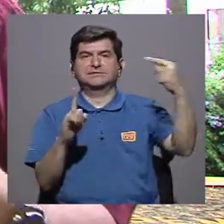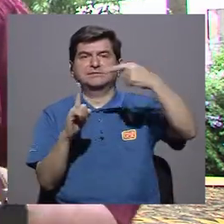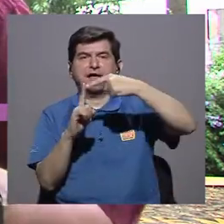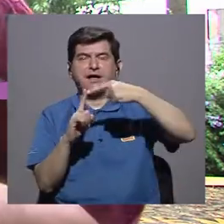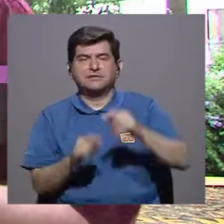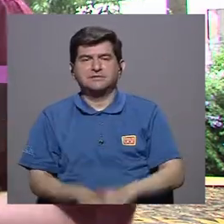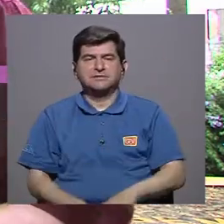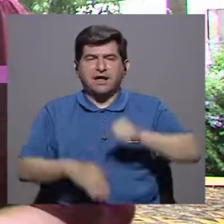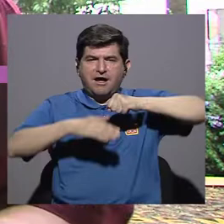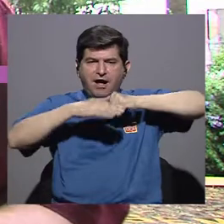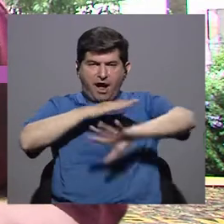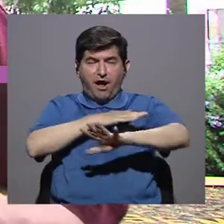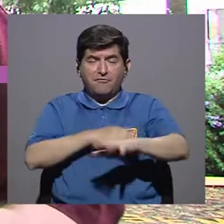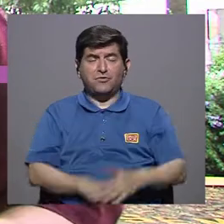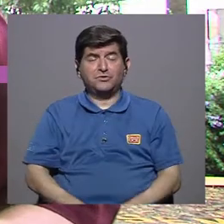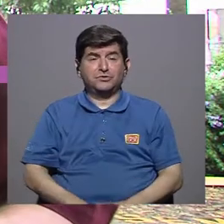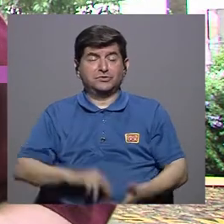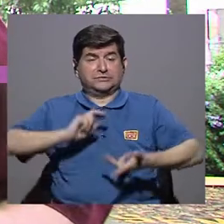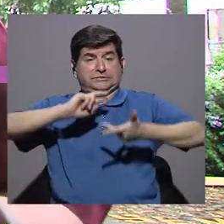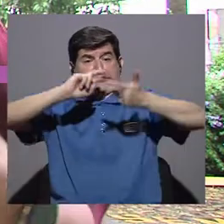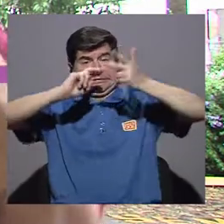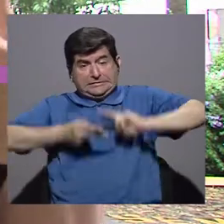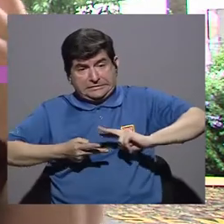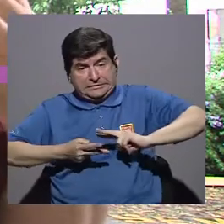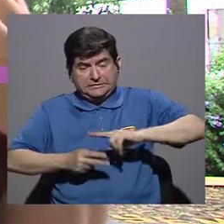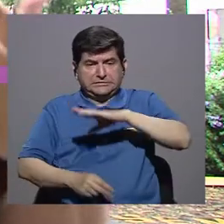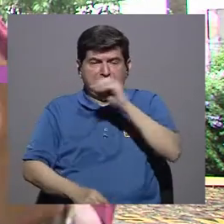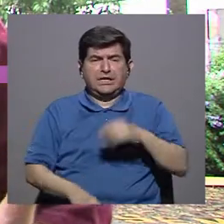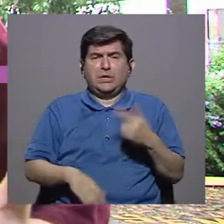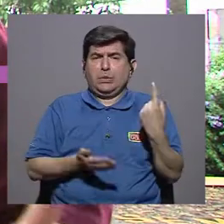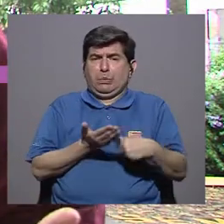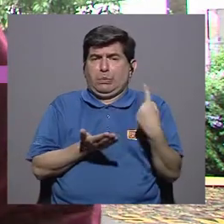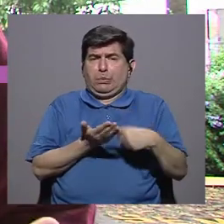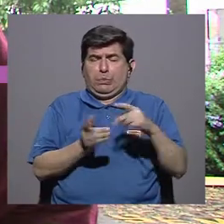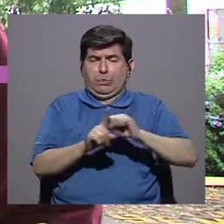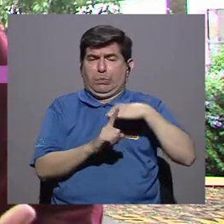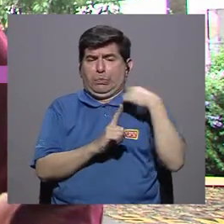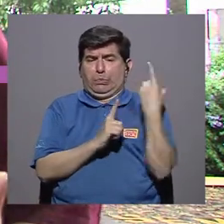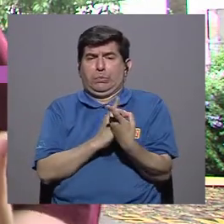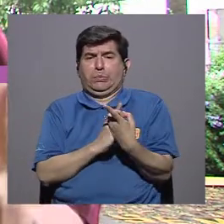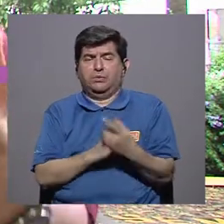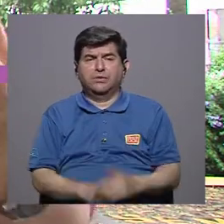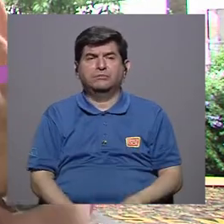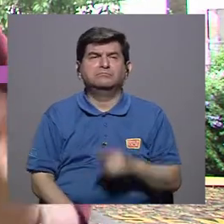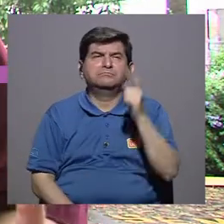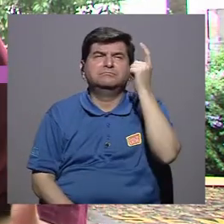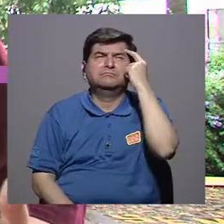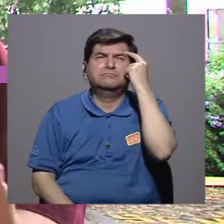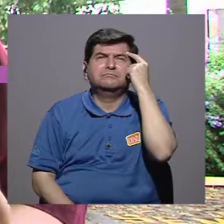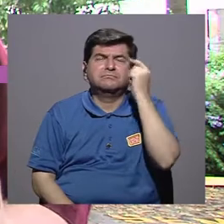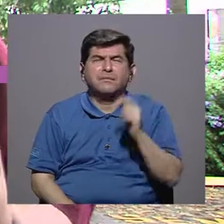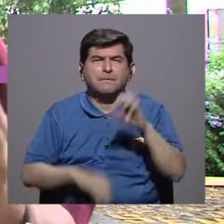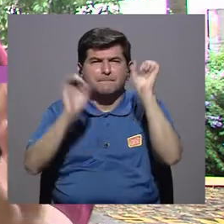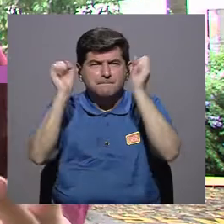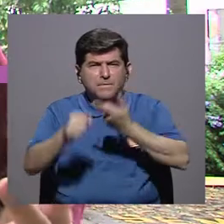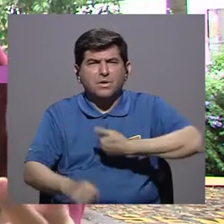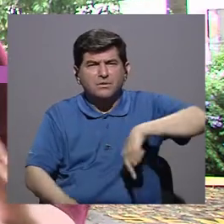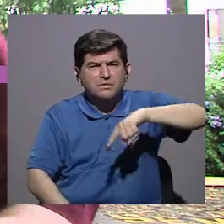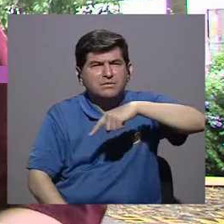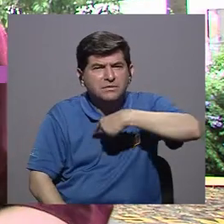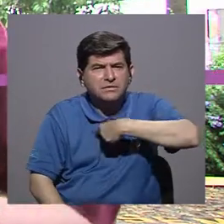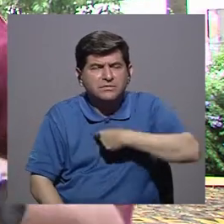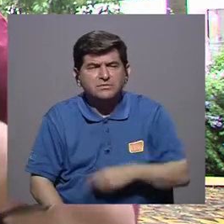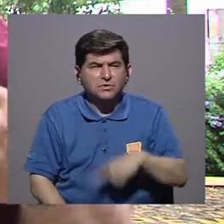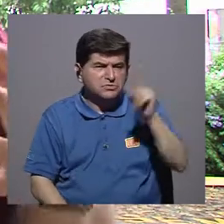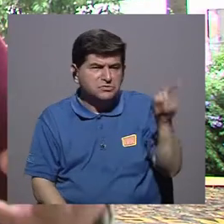el hecho de un aborto que es tan contradictorio y tan conflictivo en nuestra sociedad, hay que pensar que podríamos